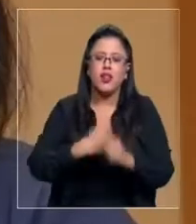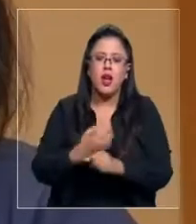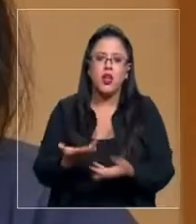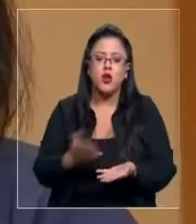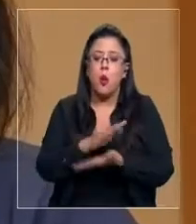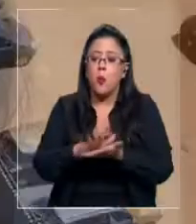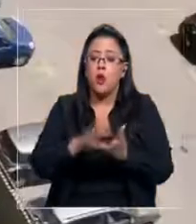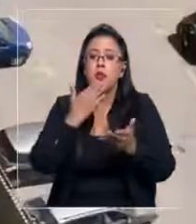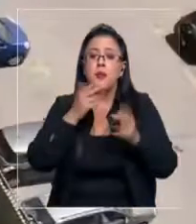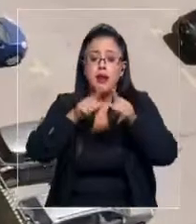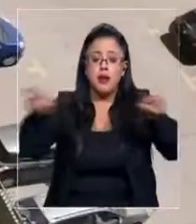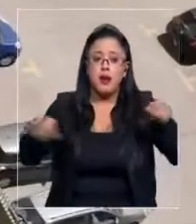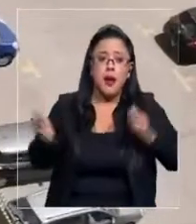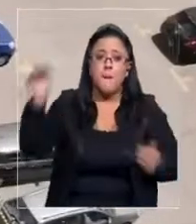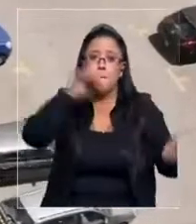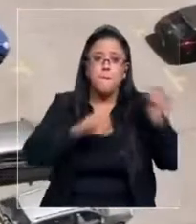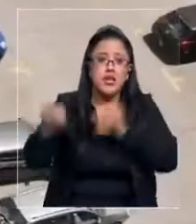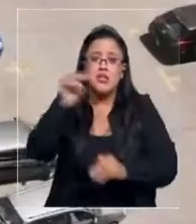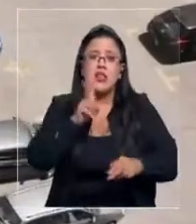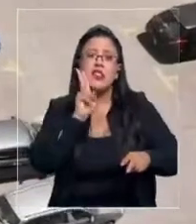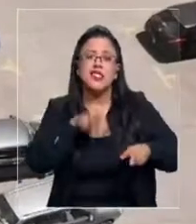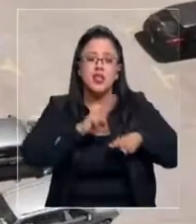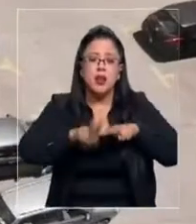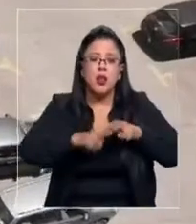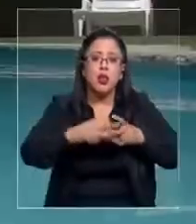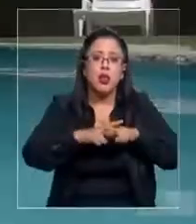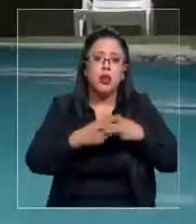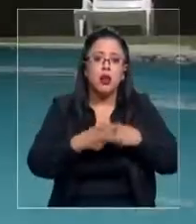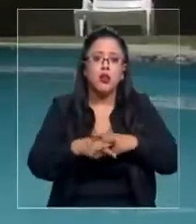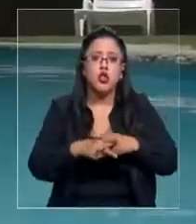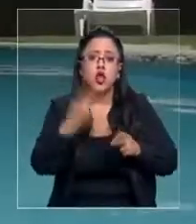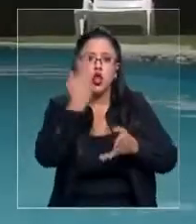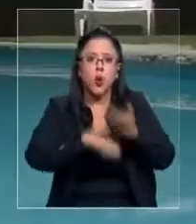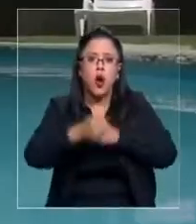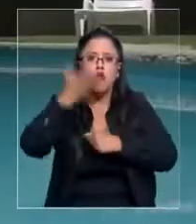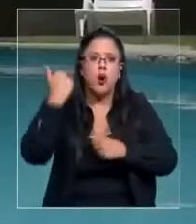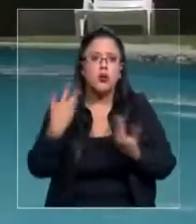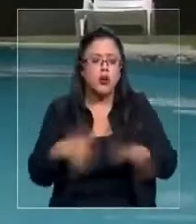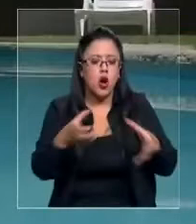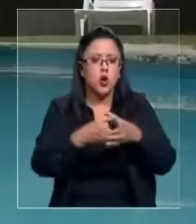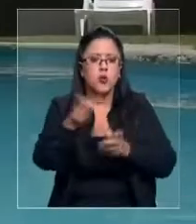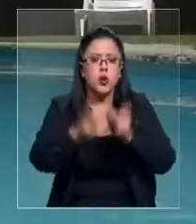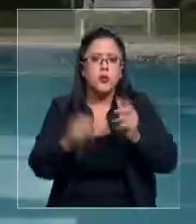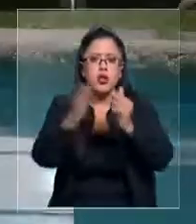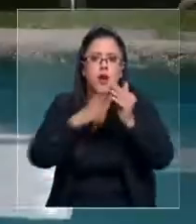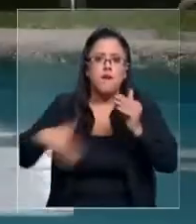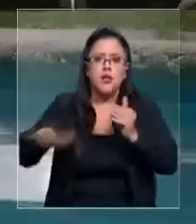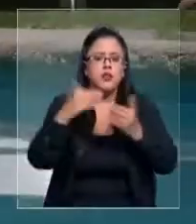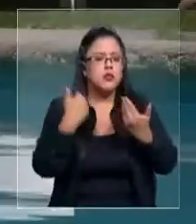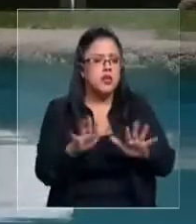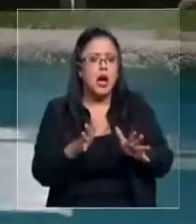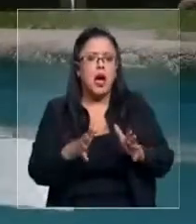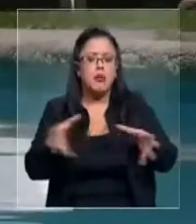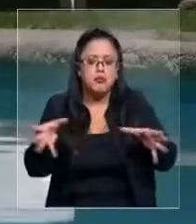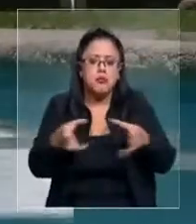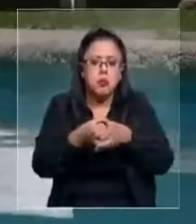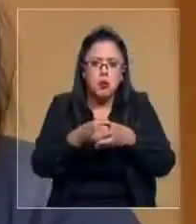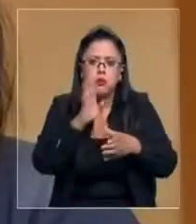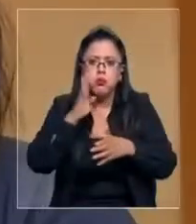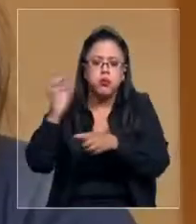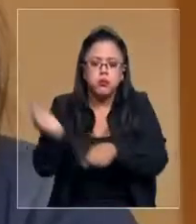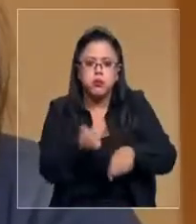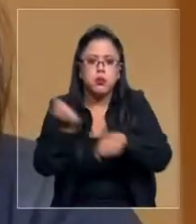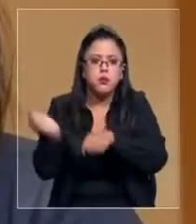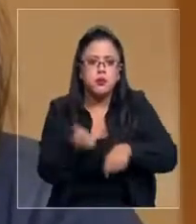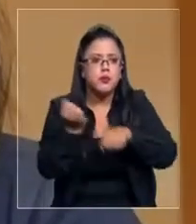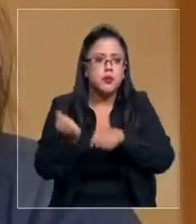mantención hace más de dos años. Un grupo de vecinos se reunió y ellos hicieron la mantención. ¿Lo hicieron por cuenta propia? El mismo